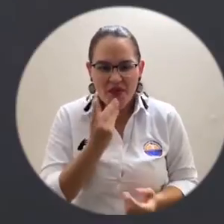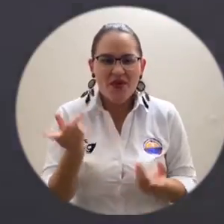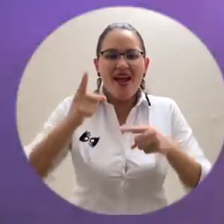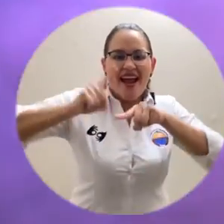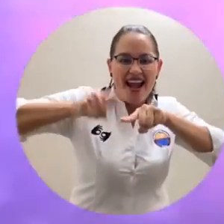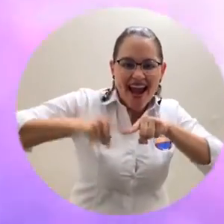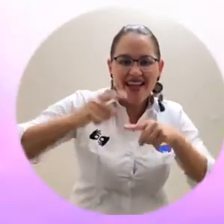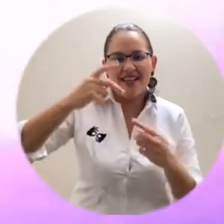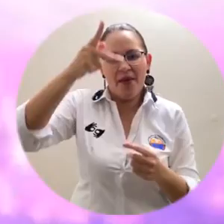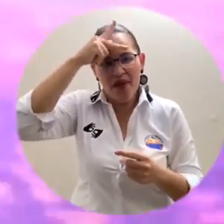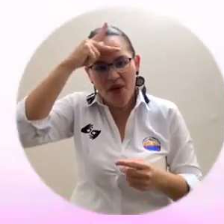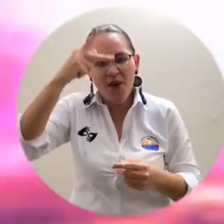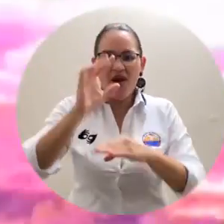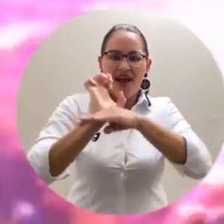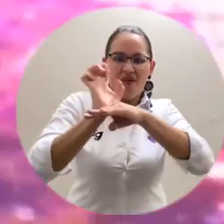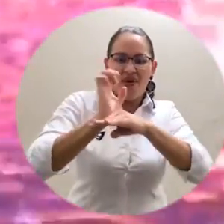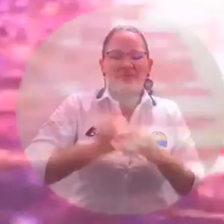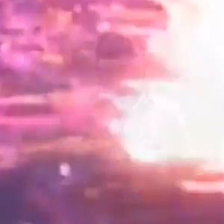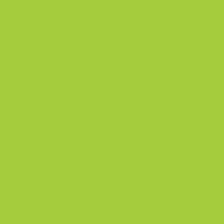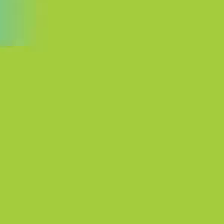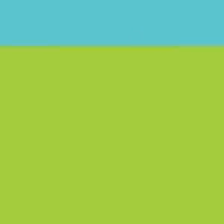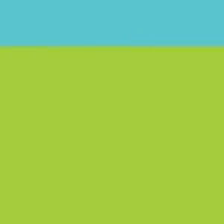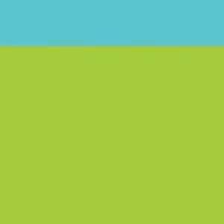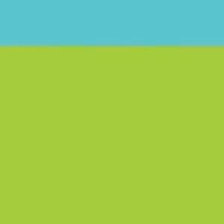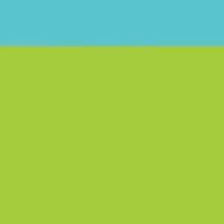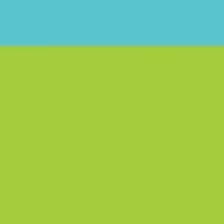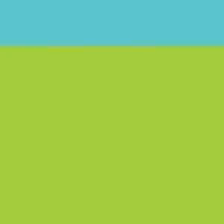Dominicana, Grecia, Perú y Ecuador.